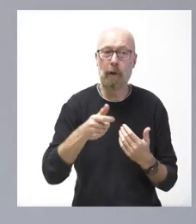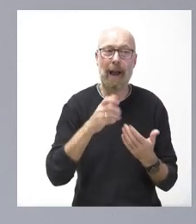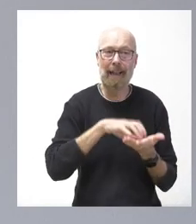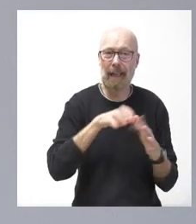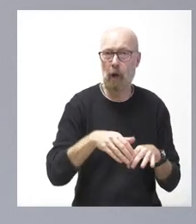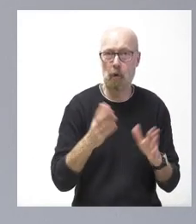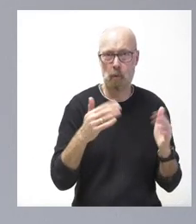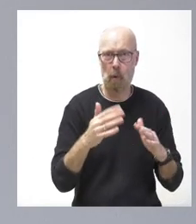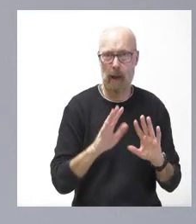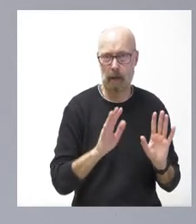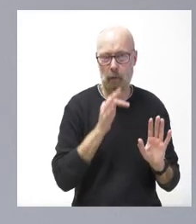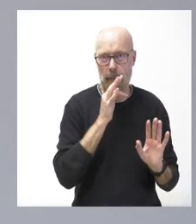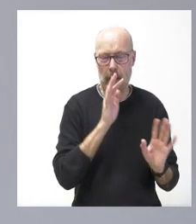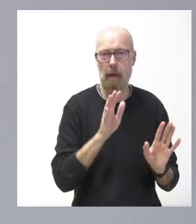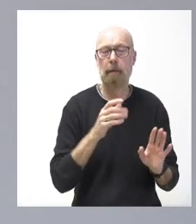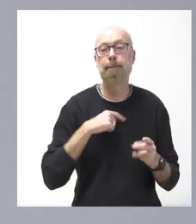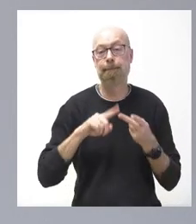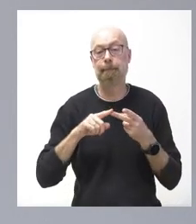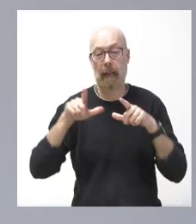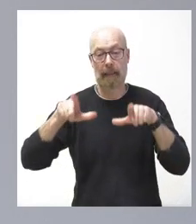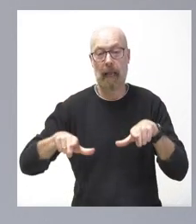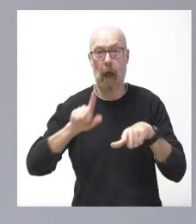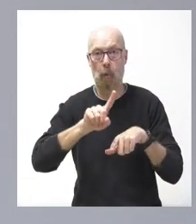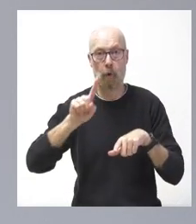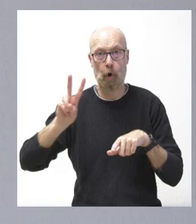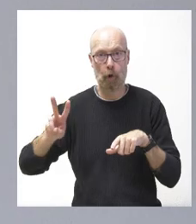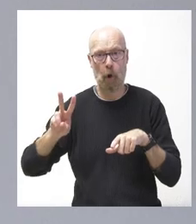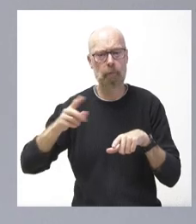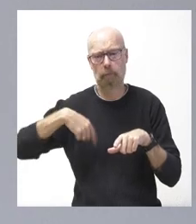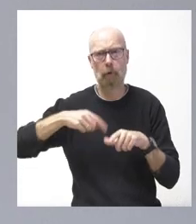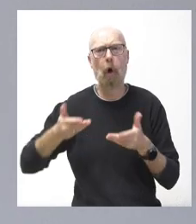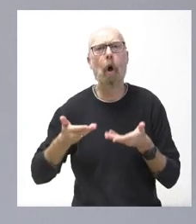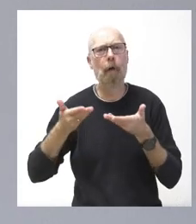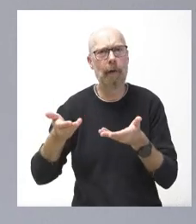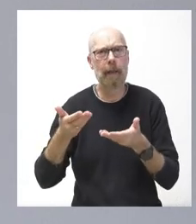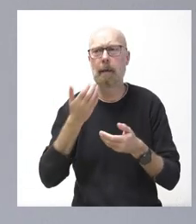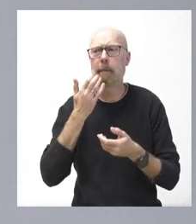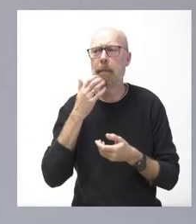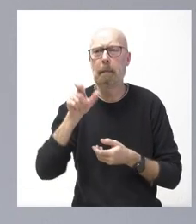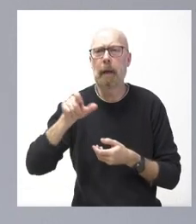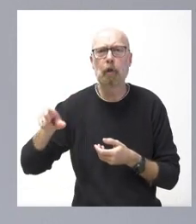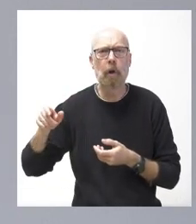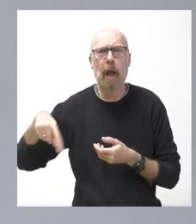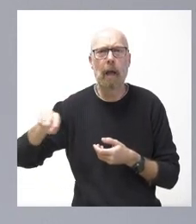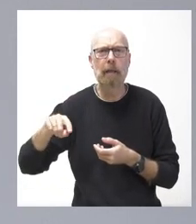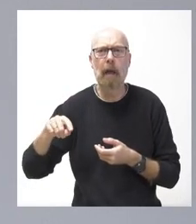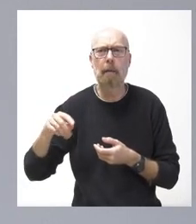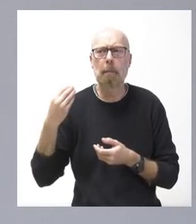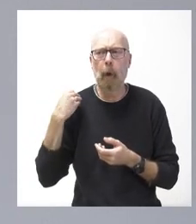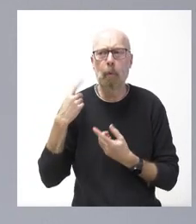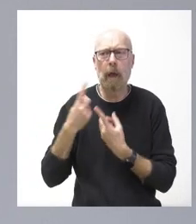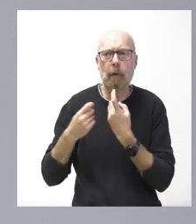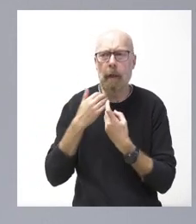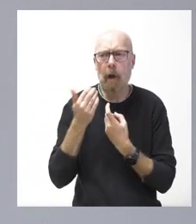que la sala del 112 y, por tanto, el 112 está a disposición de cualquier persona que quiera tener información y que nosotros podamos